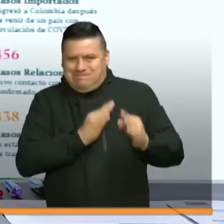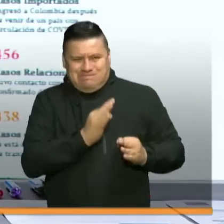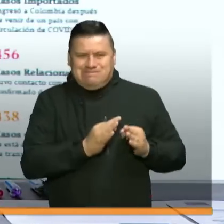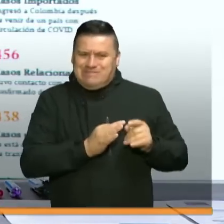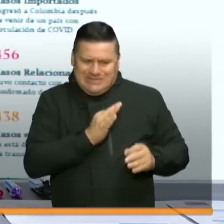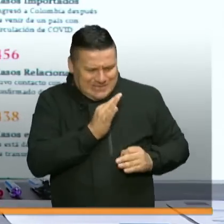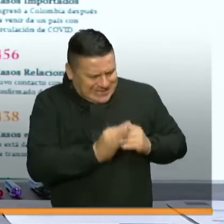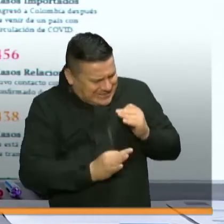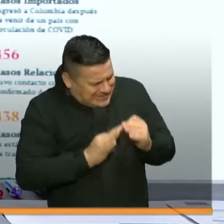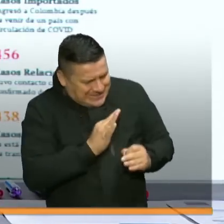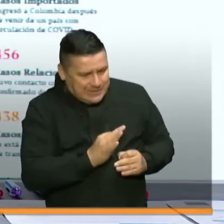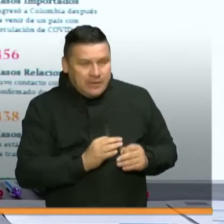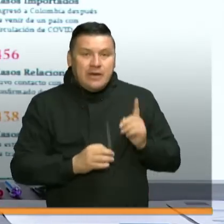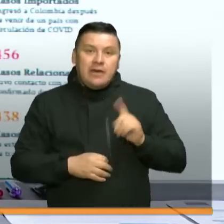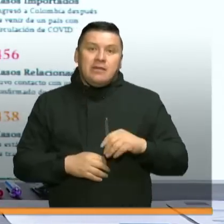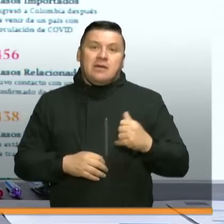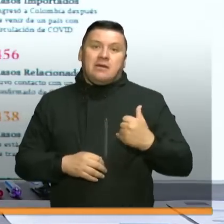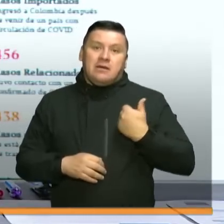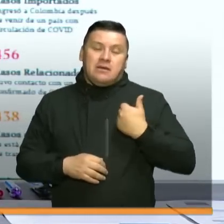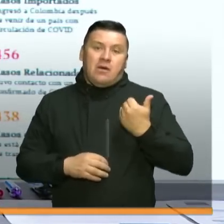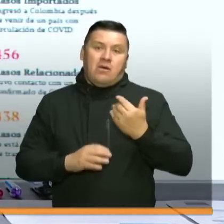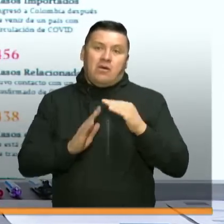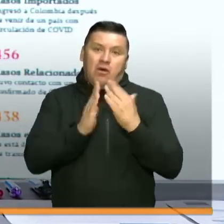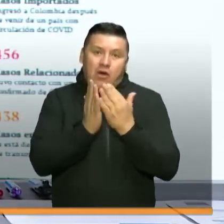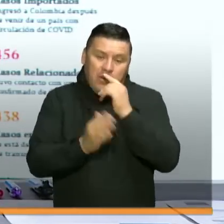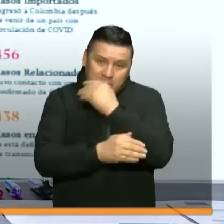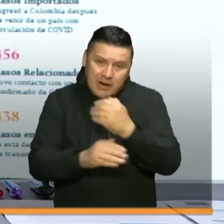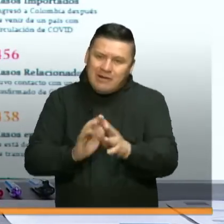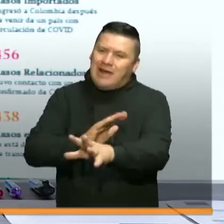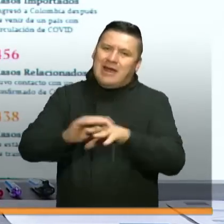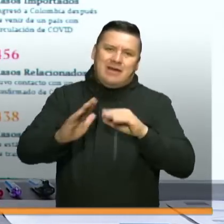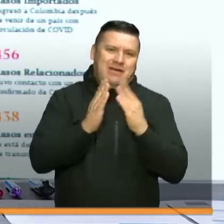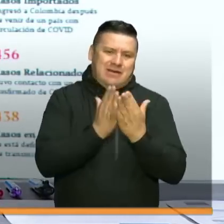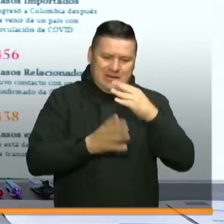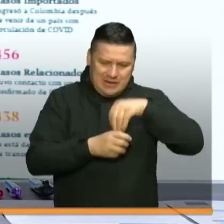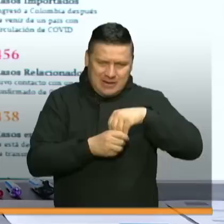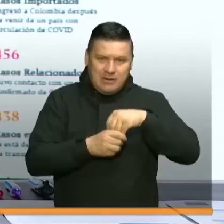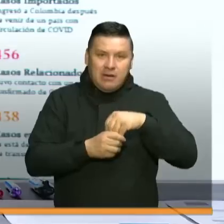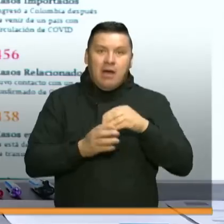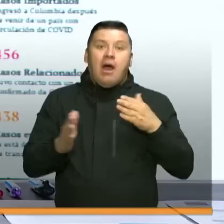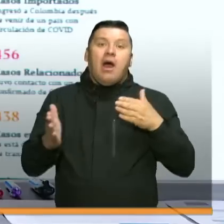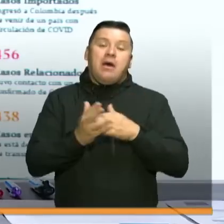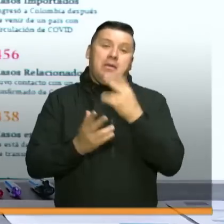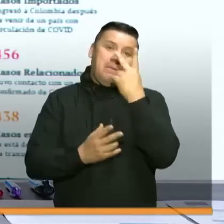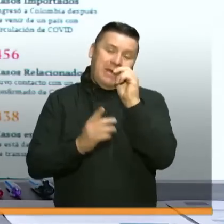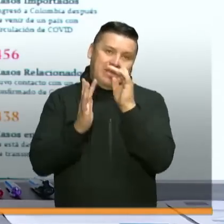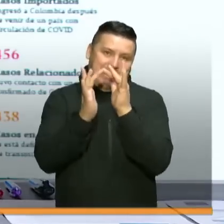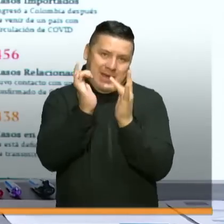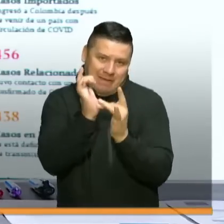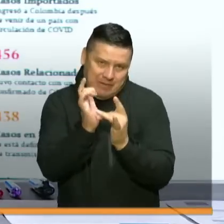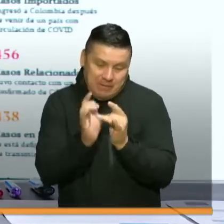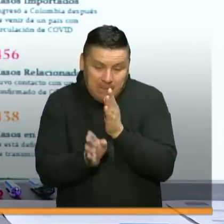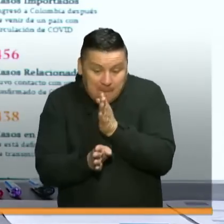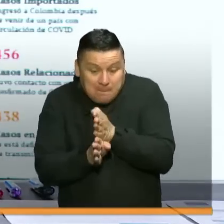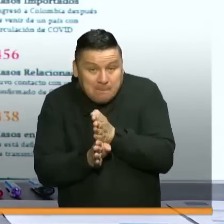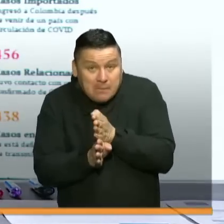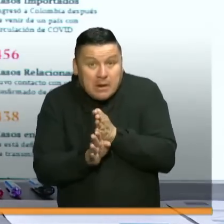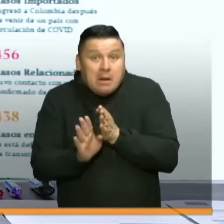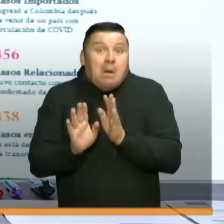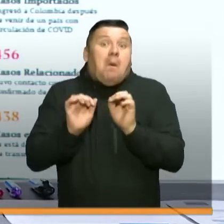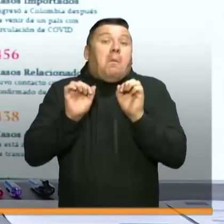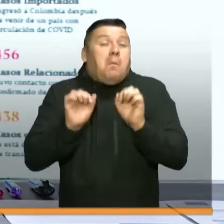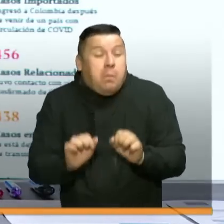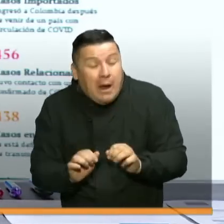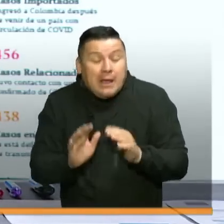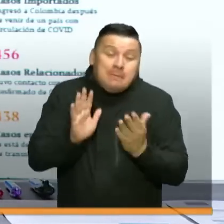En sacar niños y jóvenes de escuelas y colegios, hoy los tenemos por fuera hasta el día 20 de abril y esa medida se puede extender